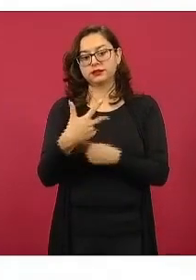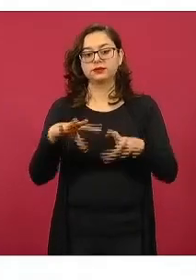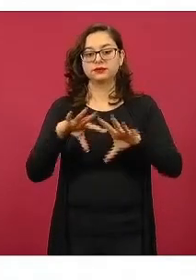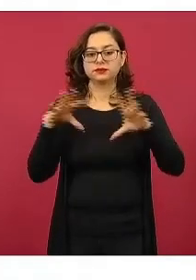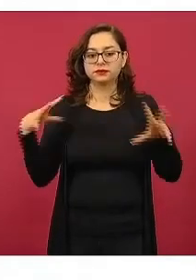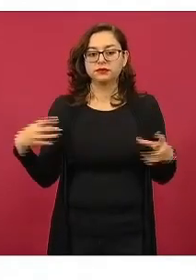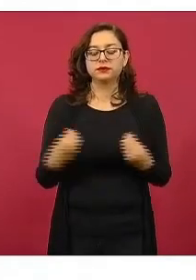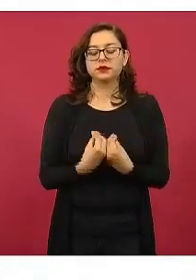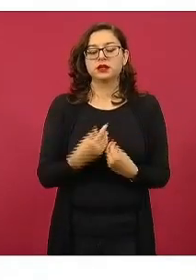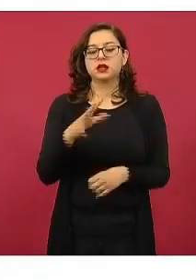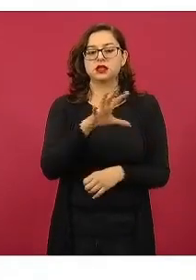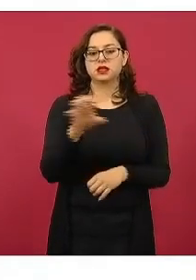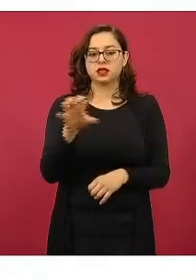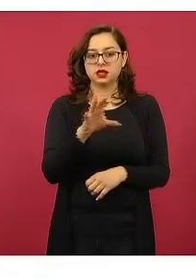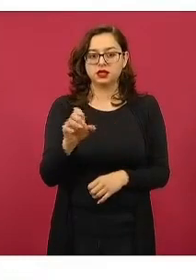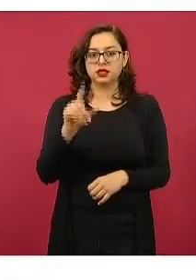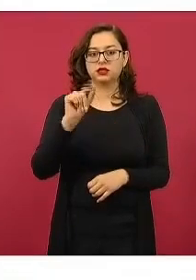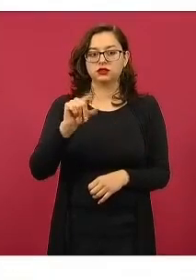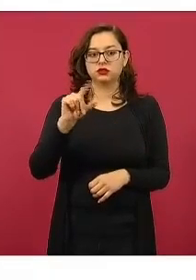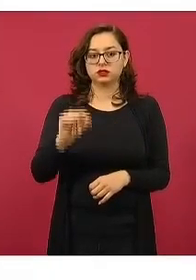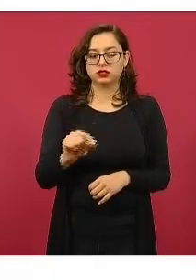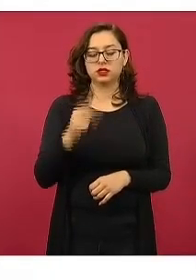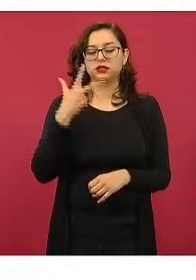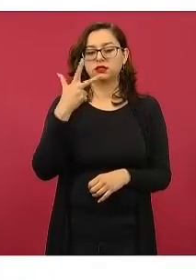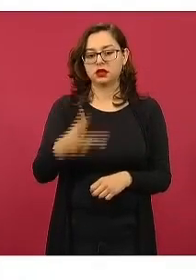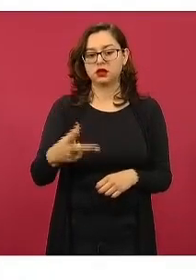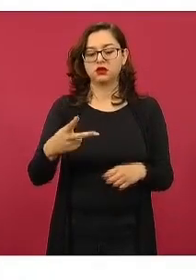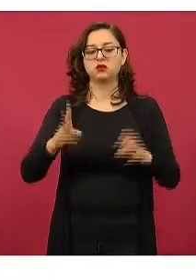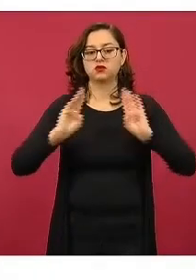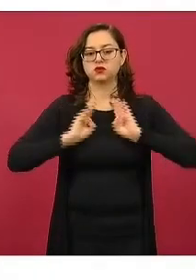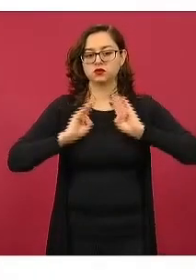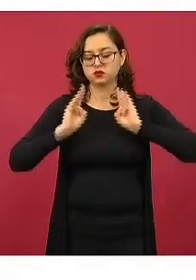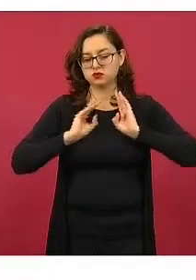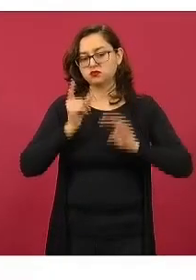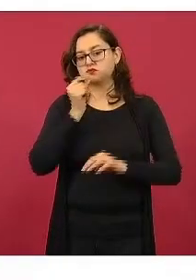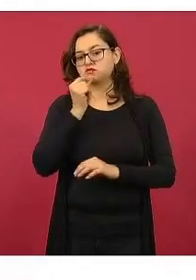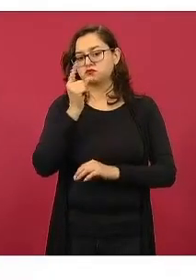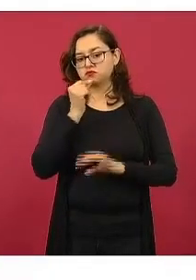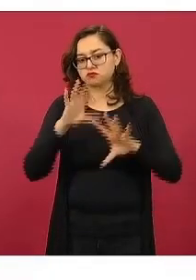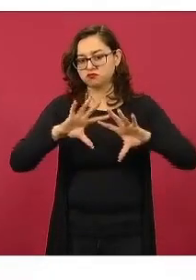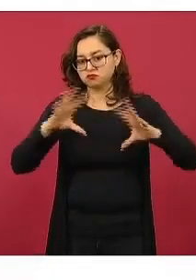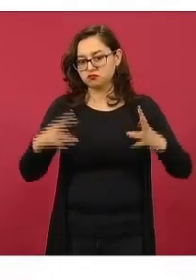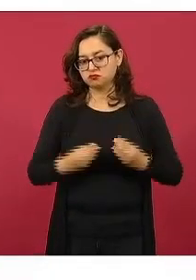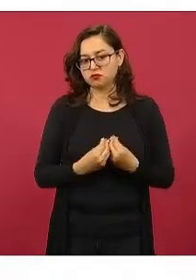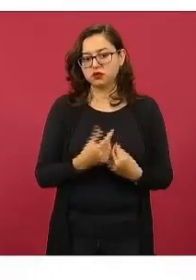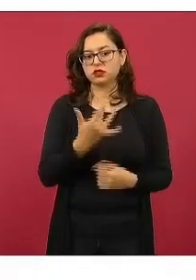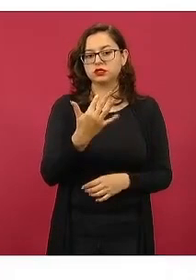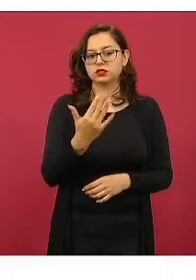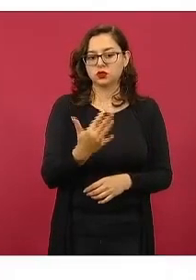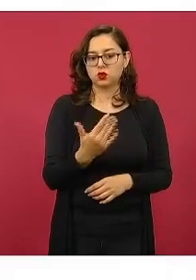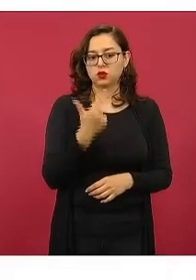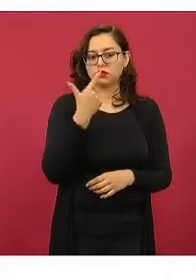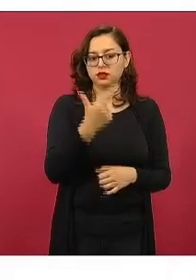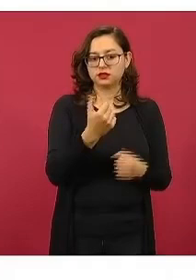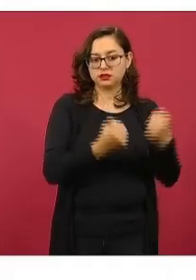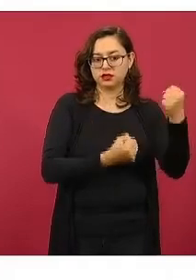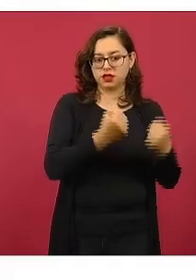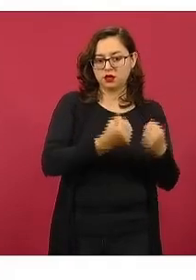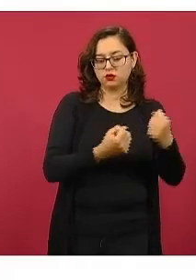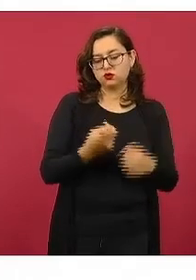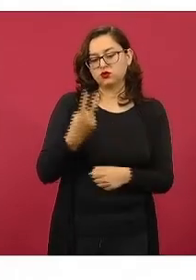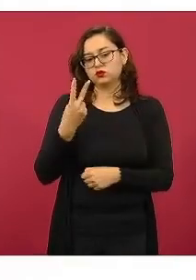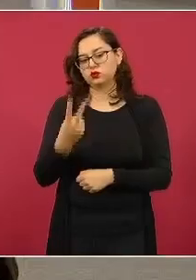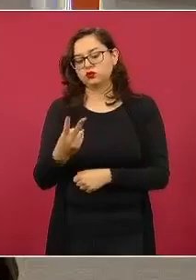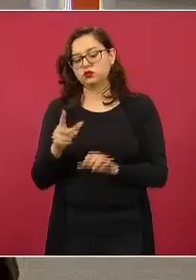se emplearon 578 elementos, 57 vehículos y dos aeronaves para